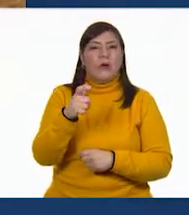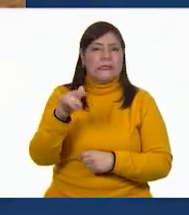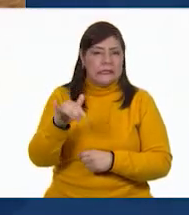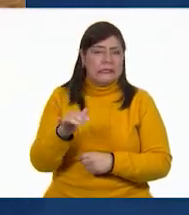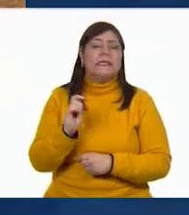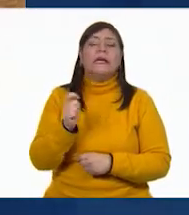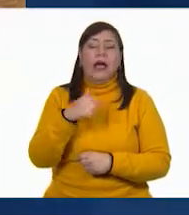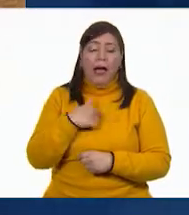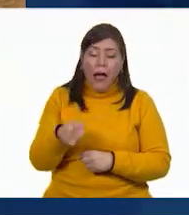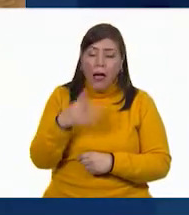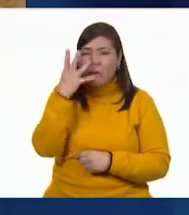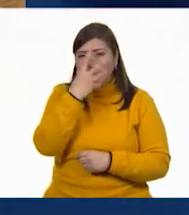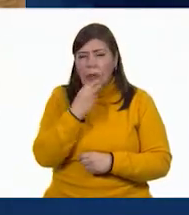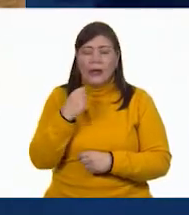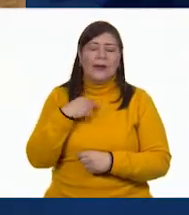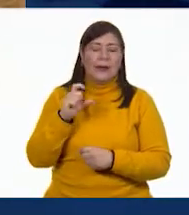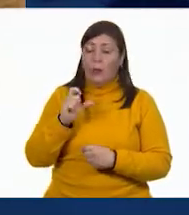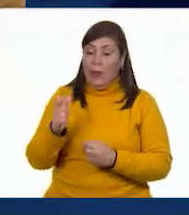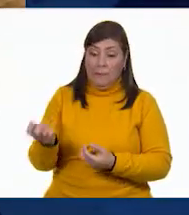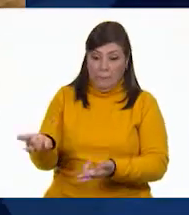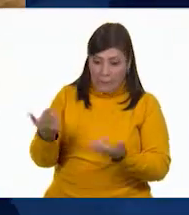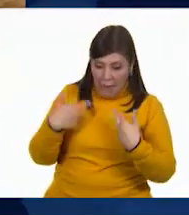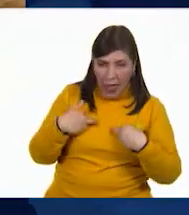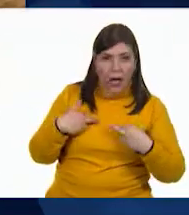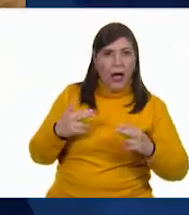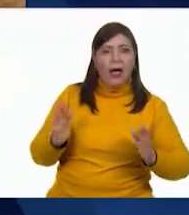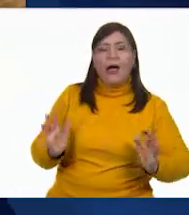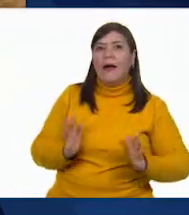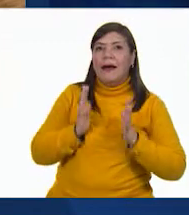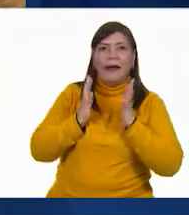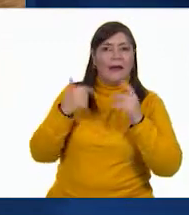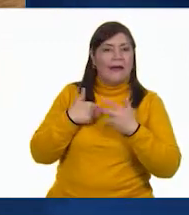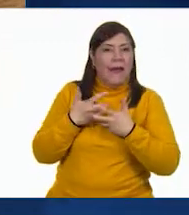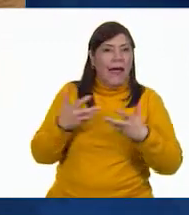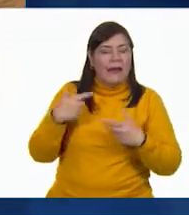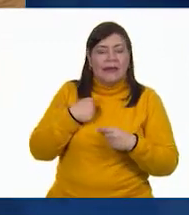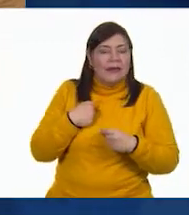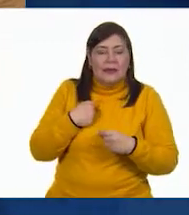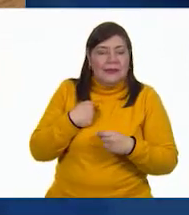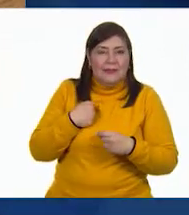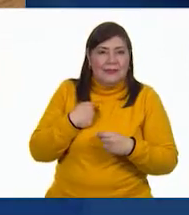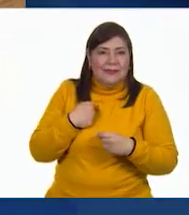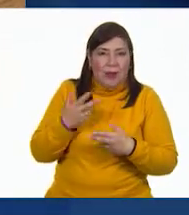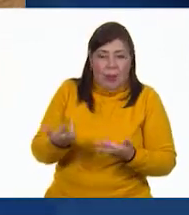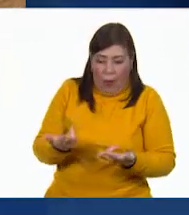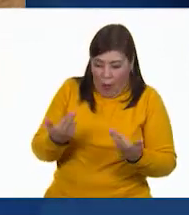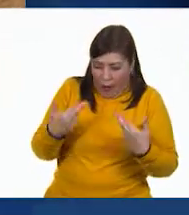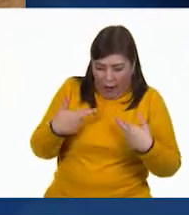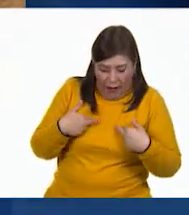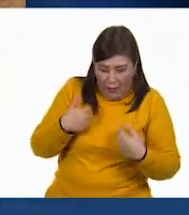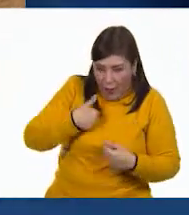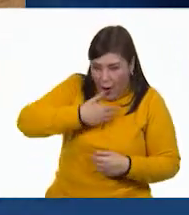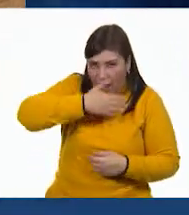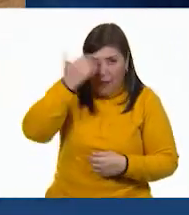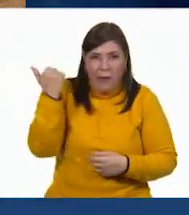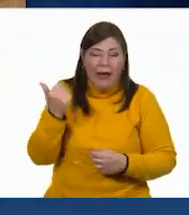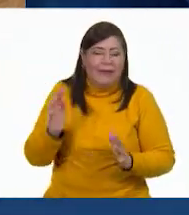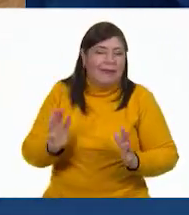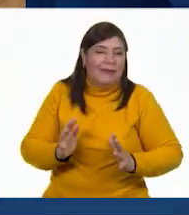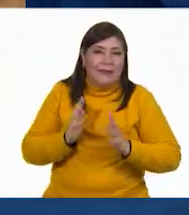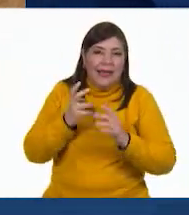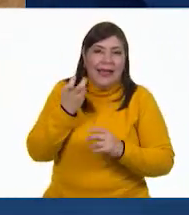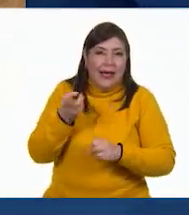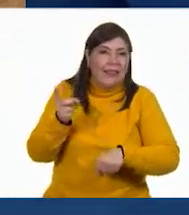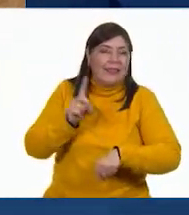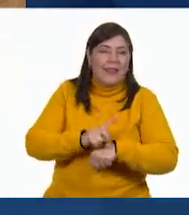hermoso. Y ese día que llegó fue una sorpresa muy grande para mí porque no me lo esperaba. Fue un regalo y no lo sabíamos. De hecho, ese día